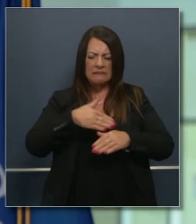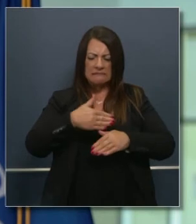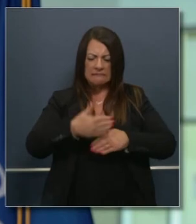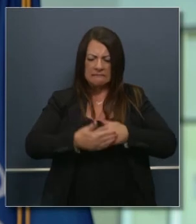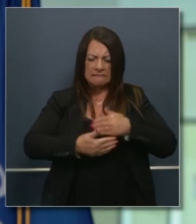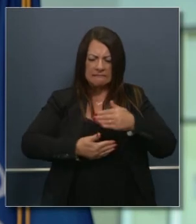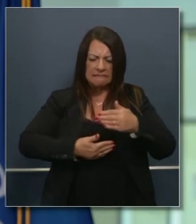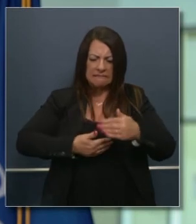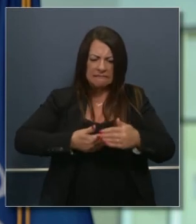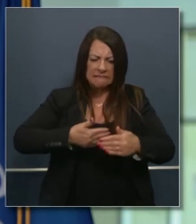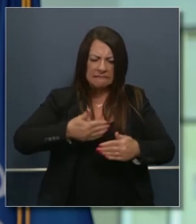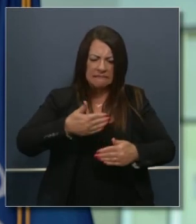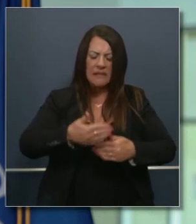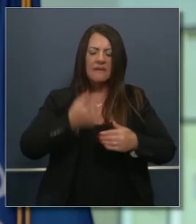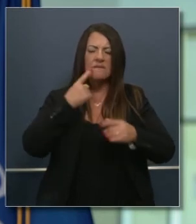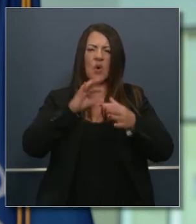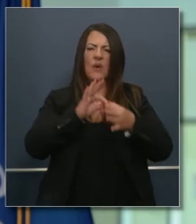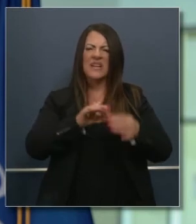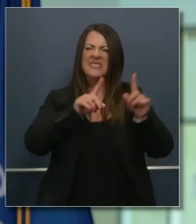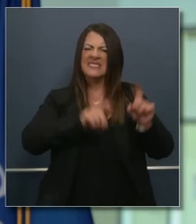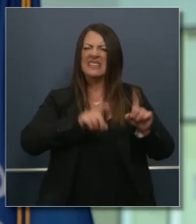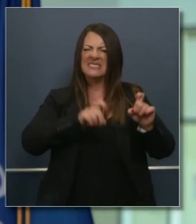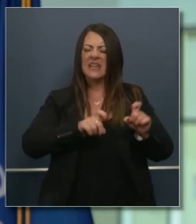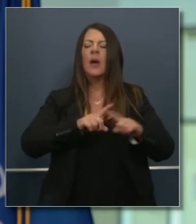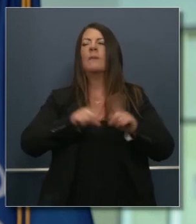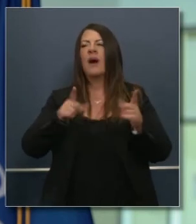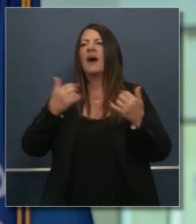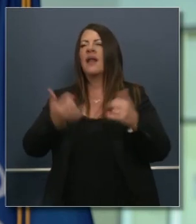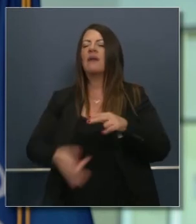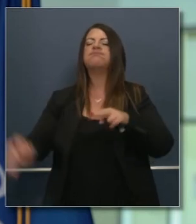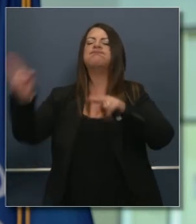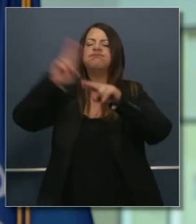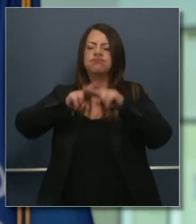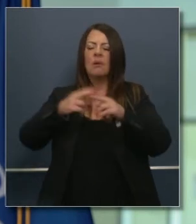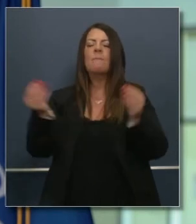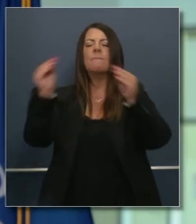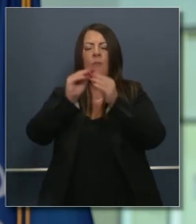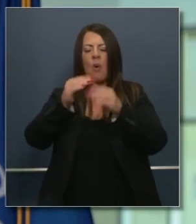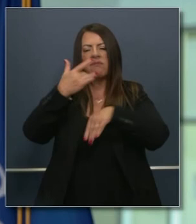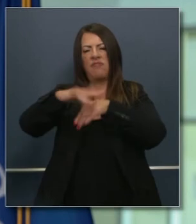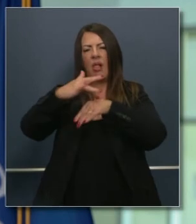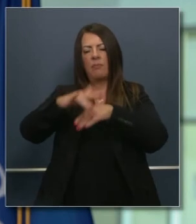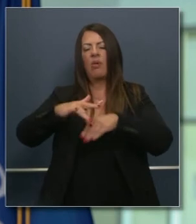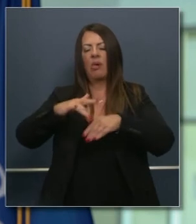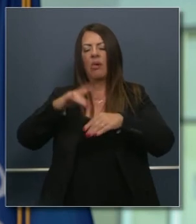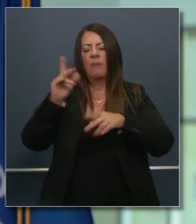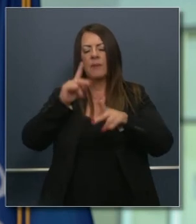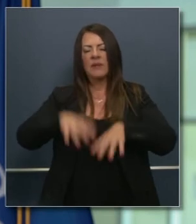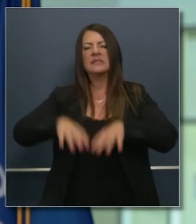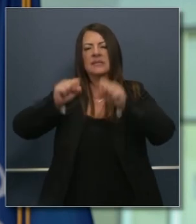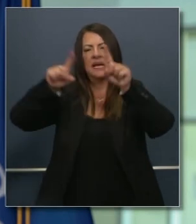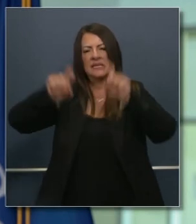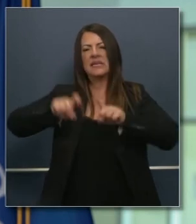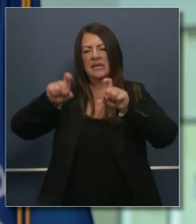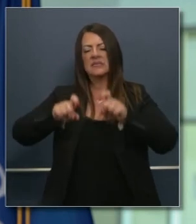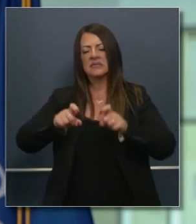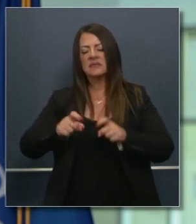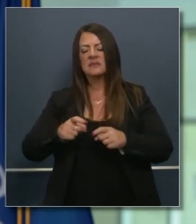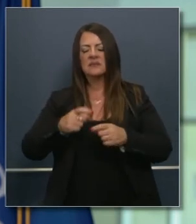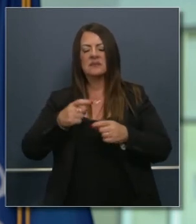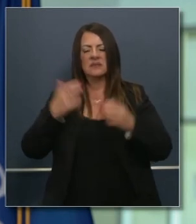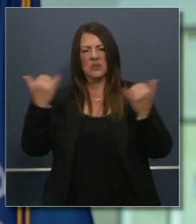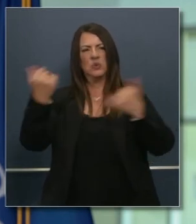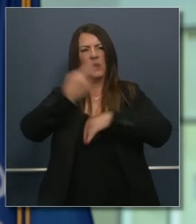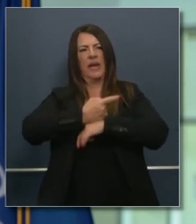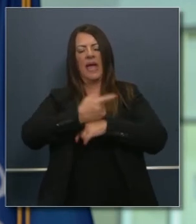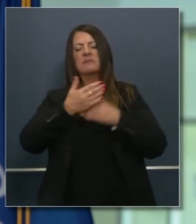de lo que debíamos hacer por el retraso que tuvimos en hacer las pruebas y todo eso no estamos donde creo